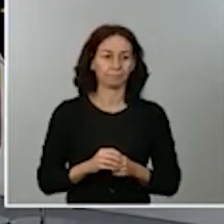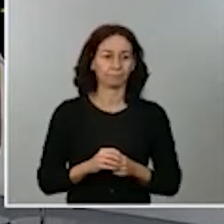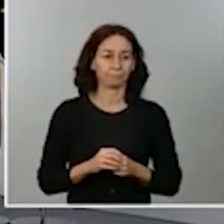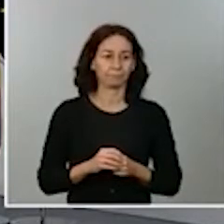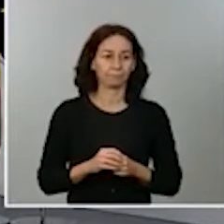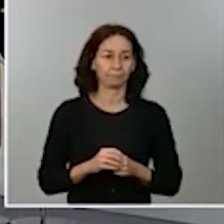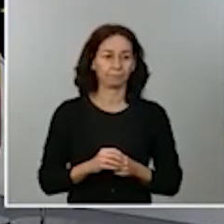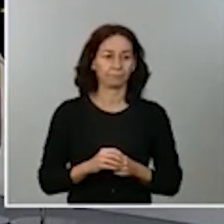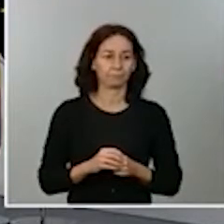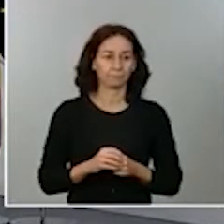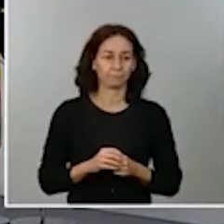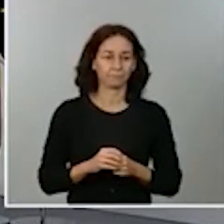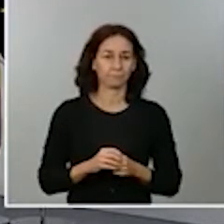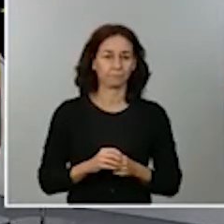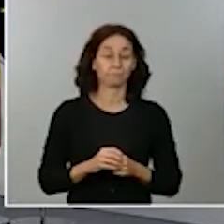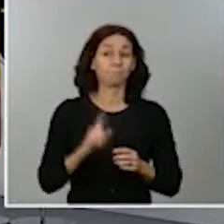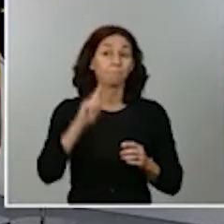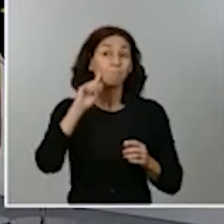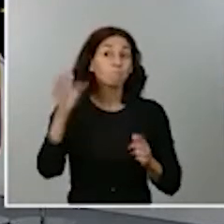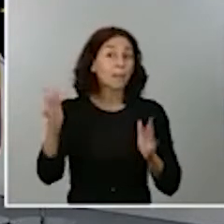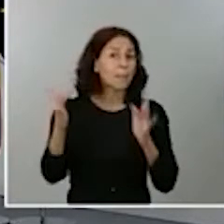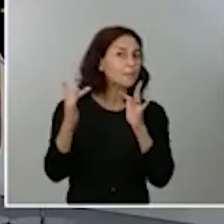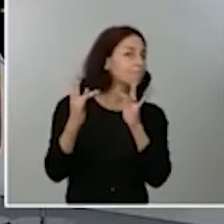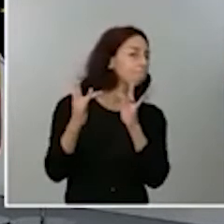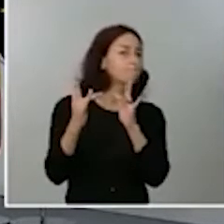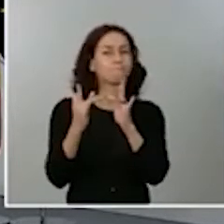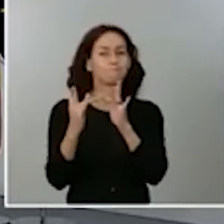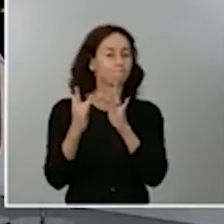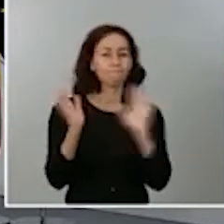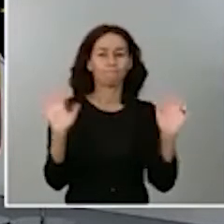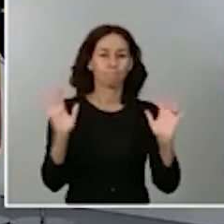Parece que no está esa conexión. Por tanto, más peticiones de palabras.